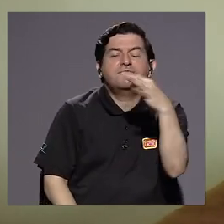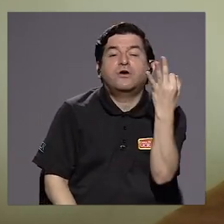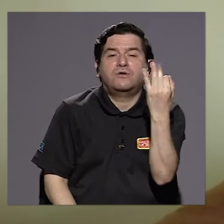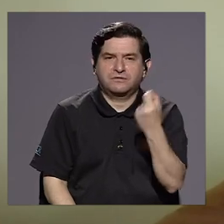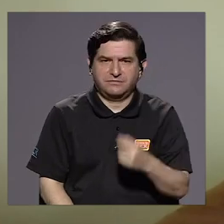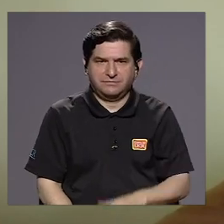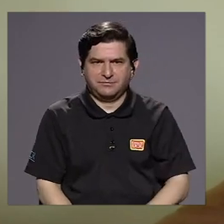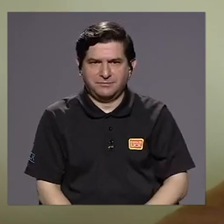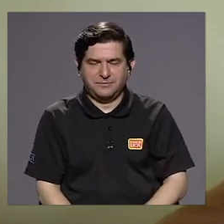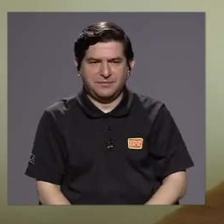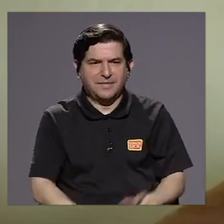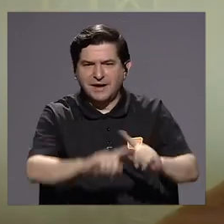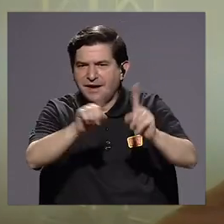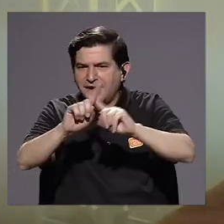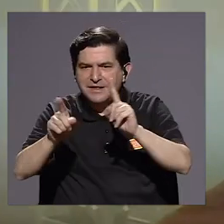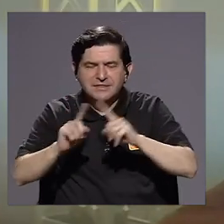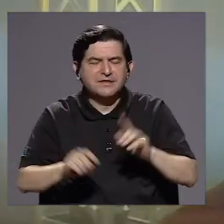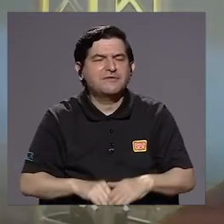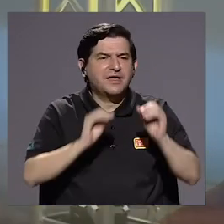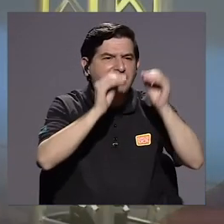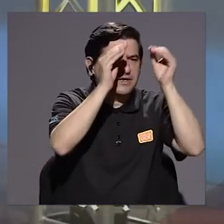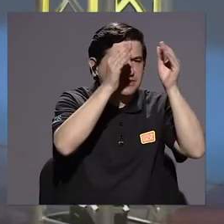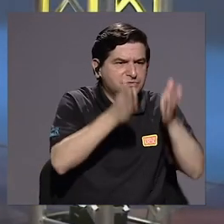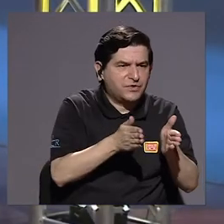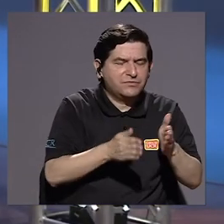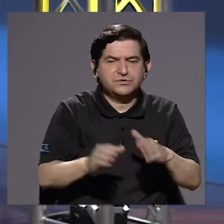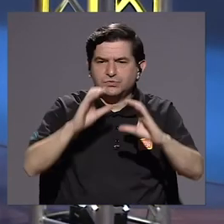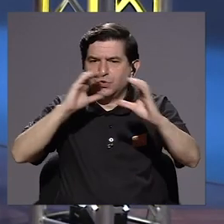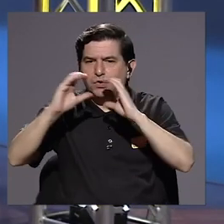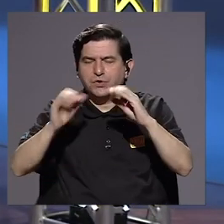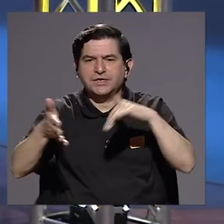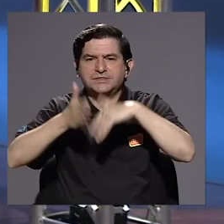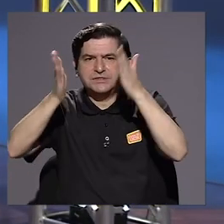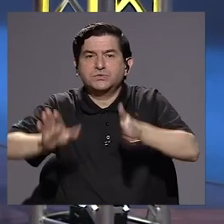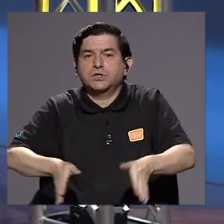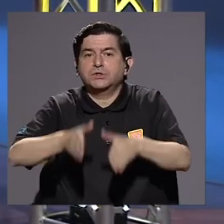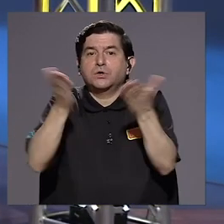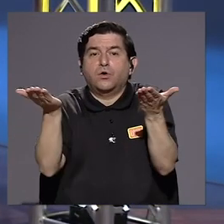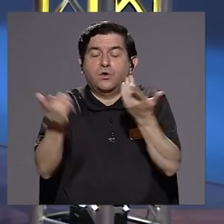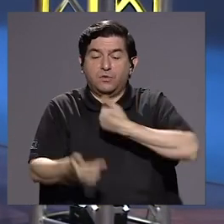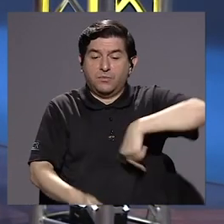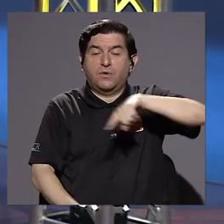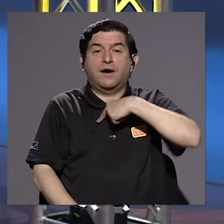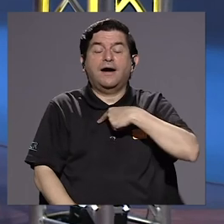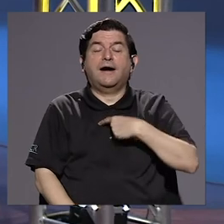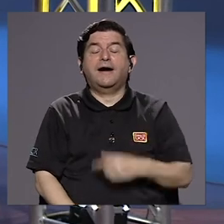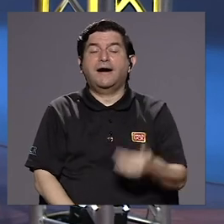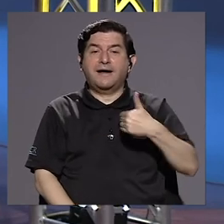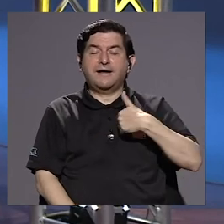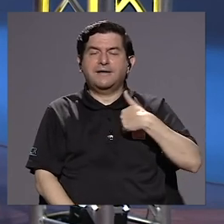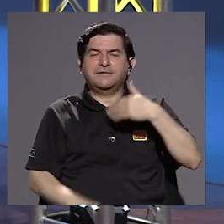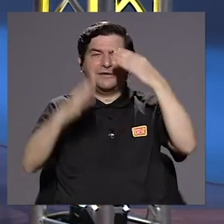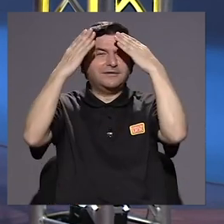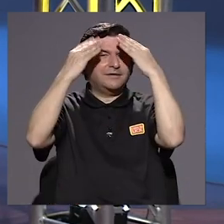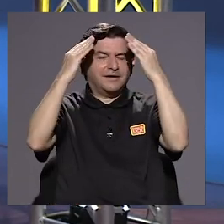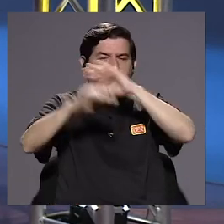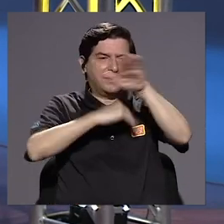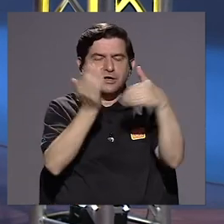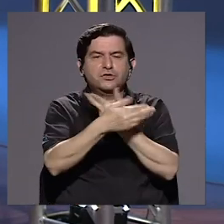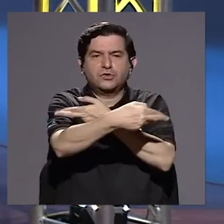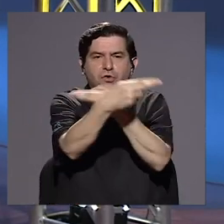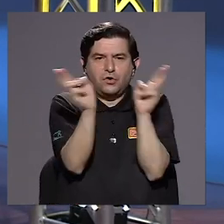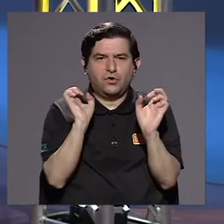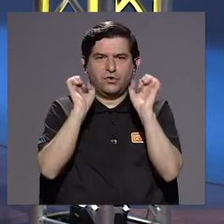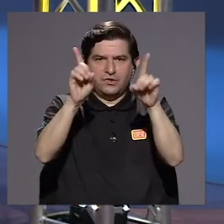los estudiantes están comunicando con sus estudiantes. Eso nos permite a nosotros tener datos de todas las regiones